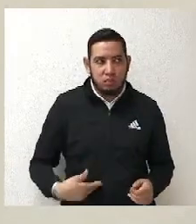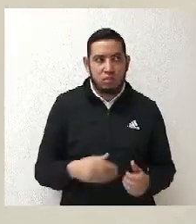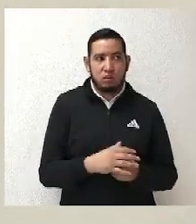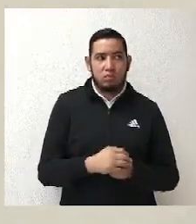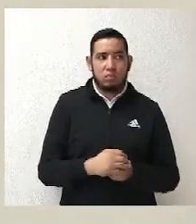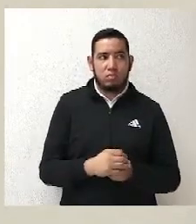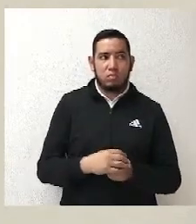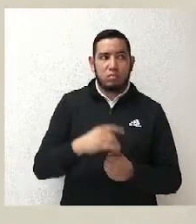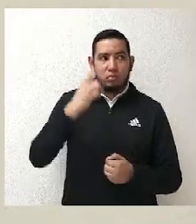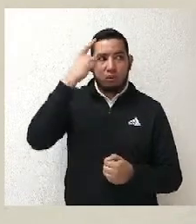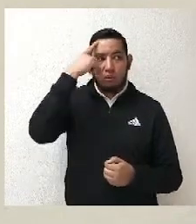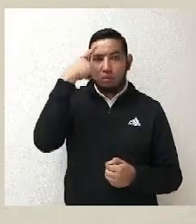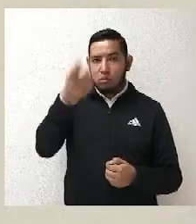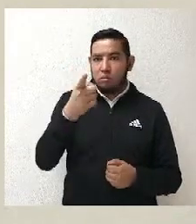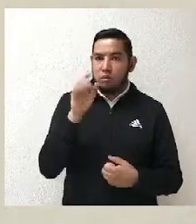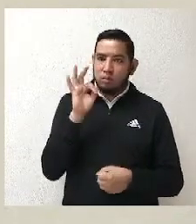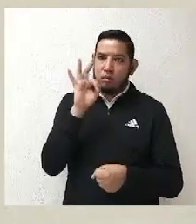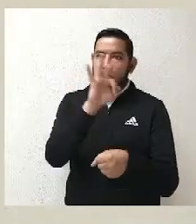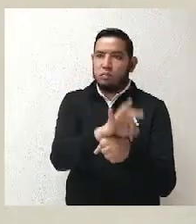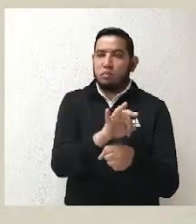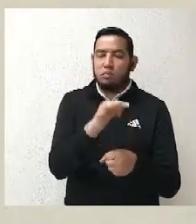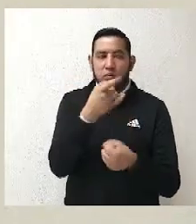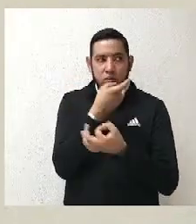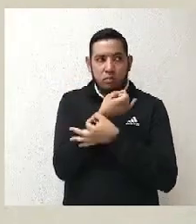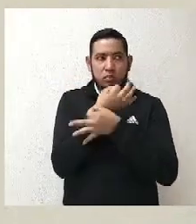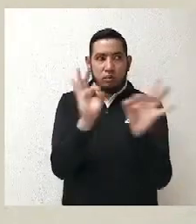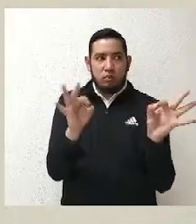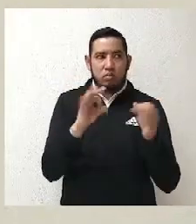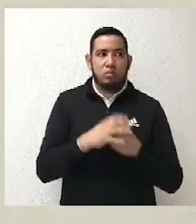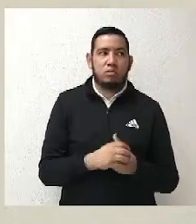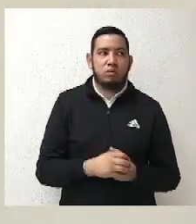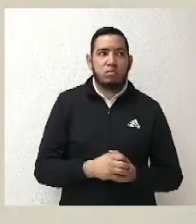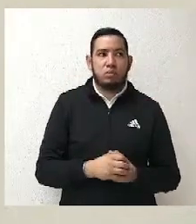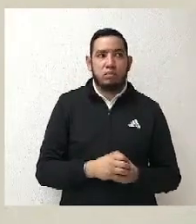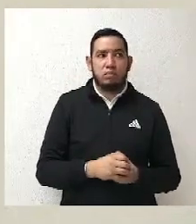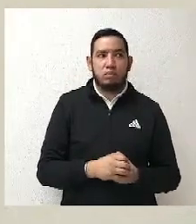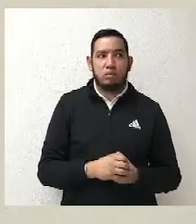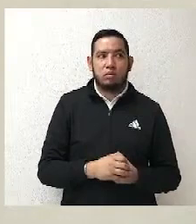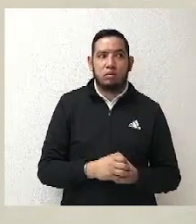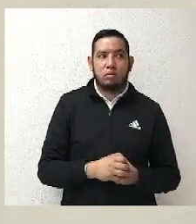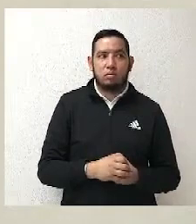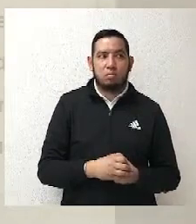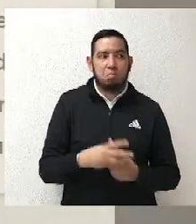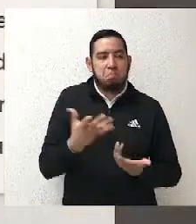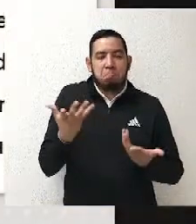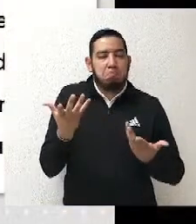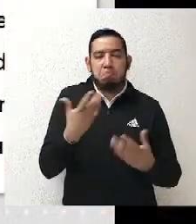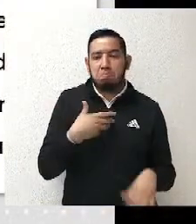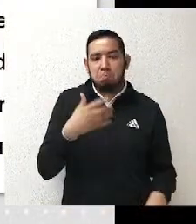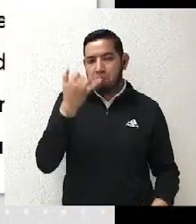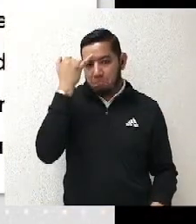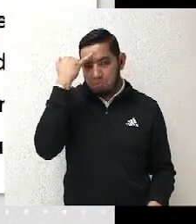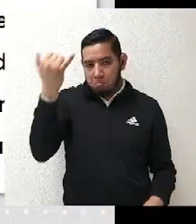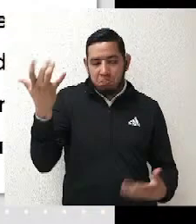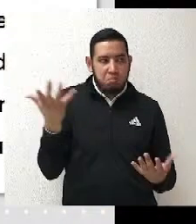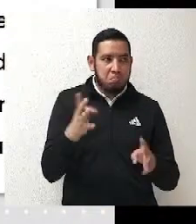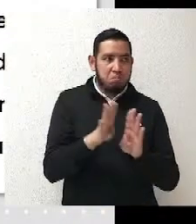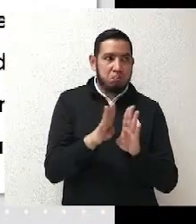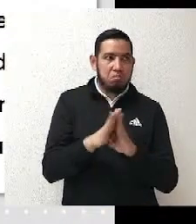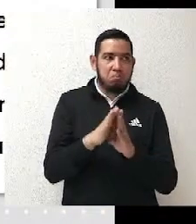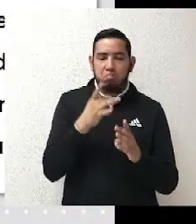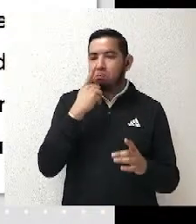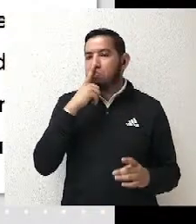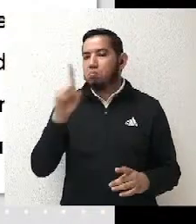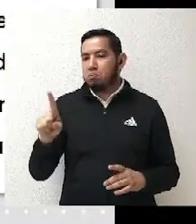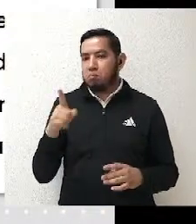para la defensa de la cuarta transformación, pues esto le daba una ventaja indebida. Y fue un poco más